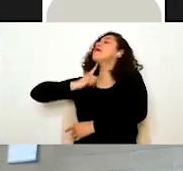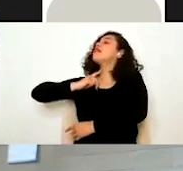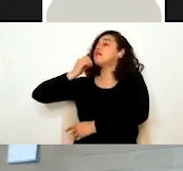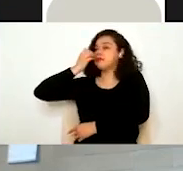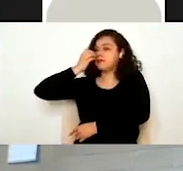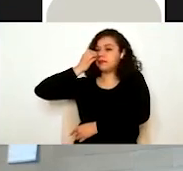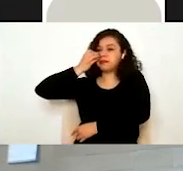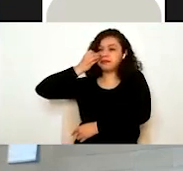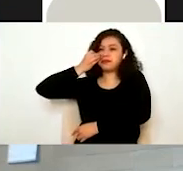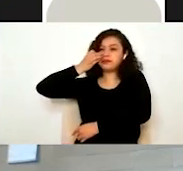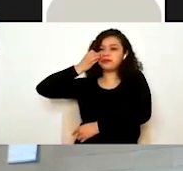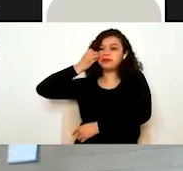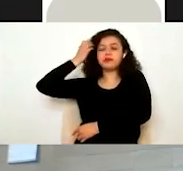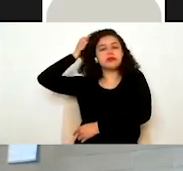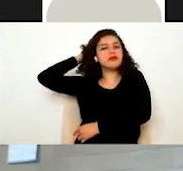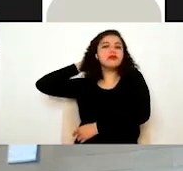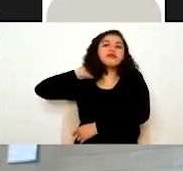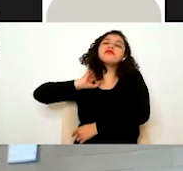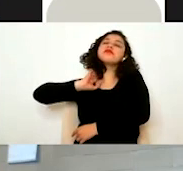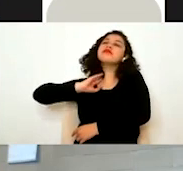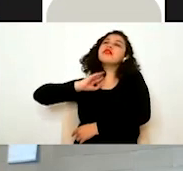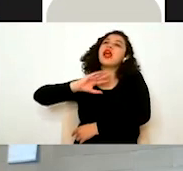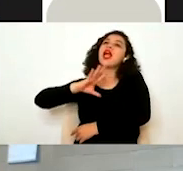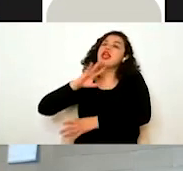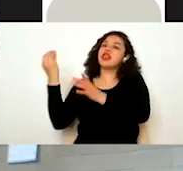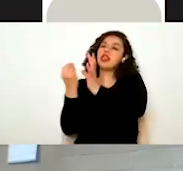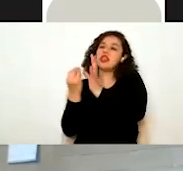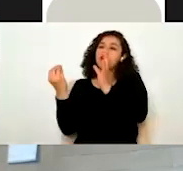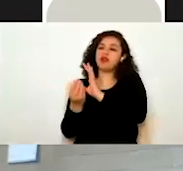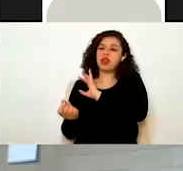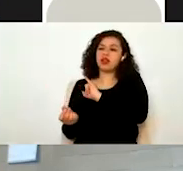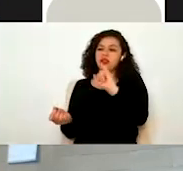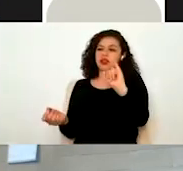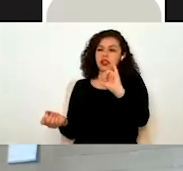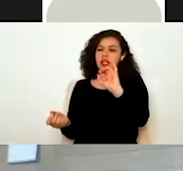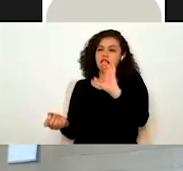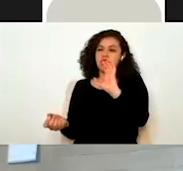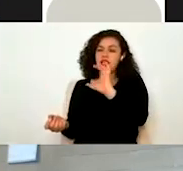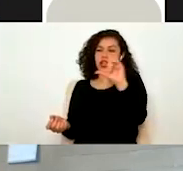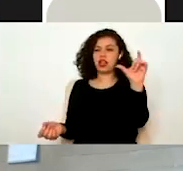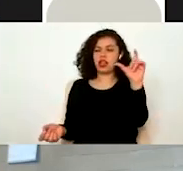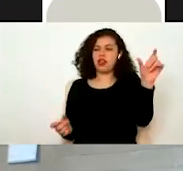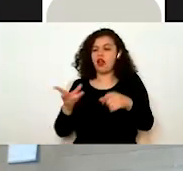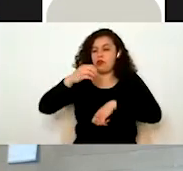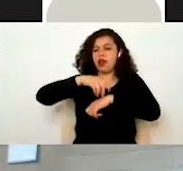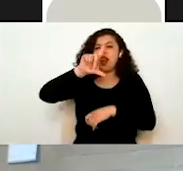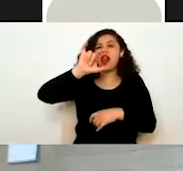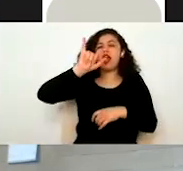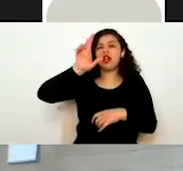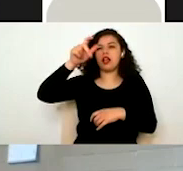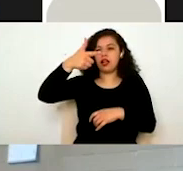Y aquí donde dice este tipo de barra lateral, vamos a ponerle large, le damos en guardar.